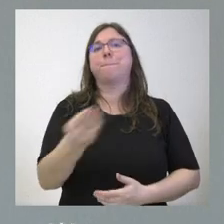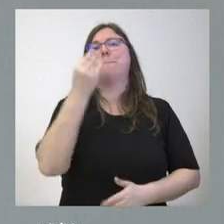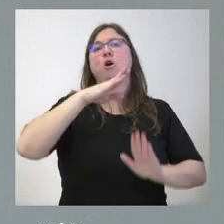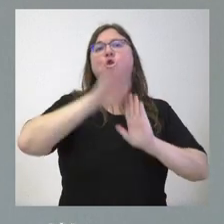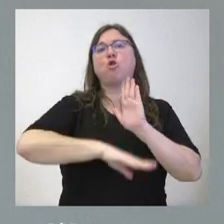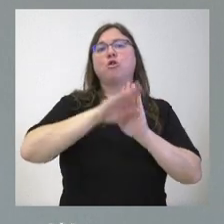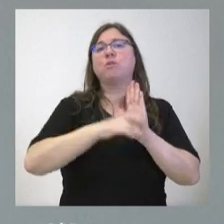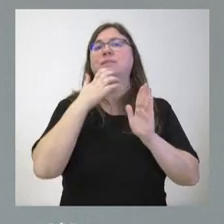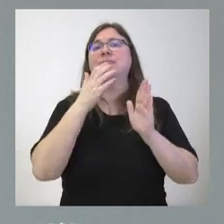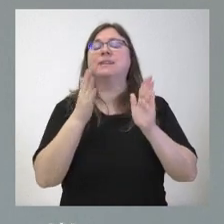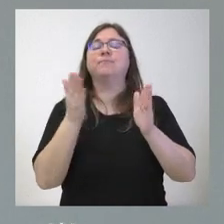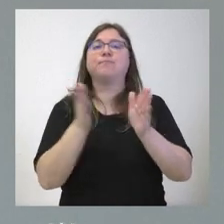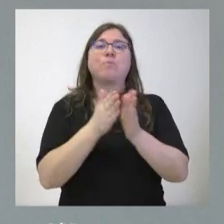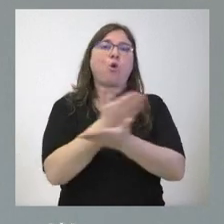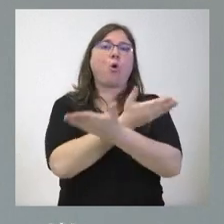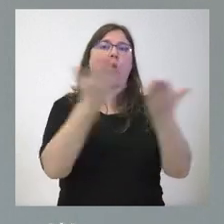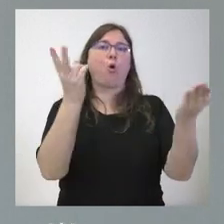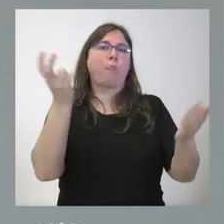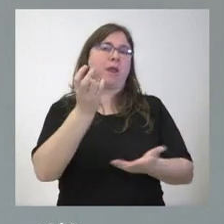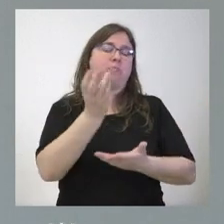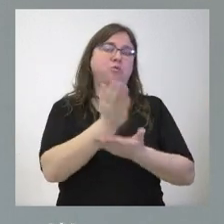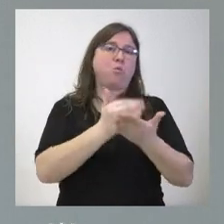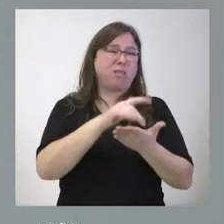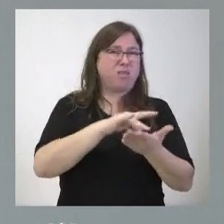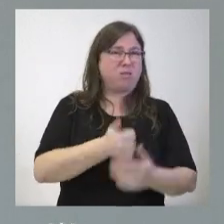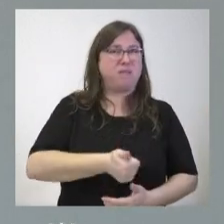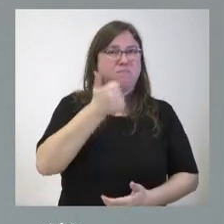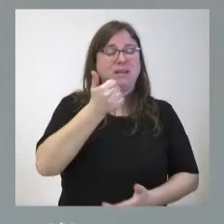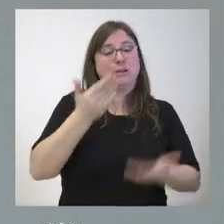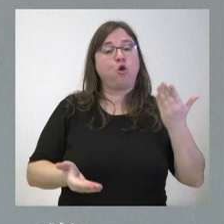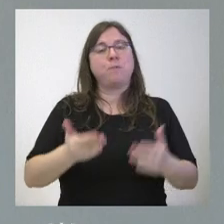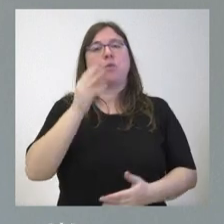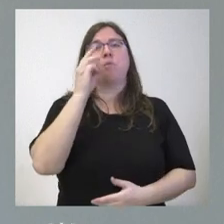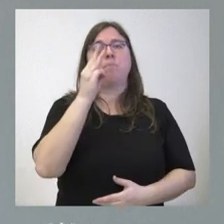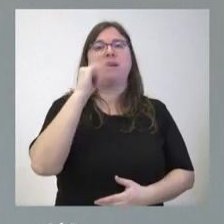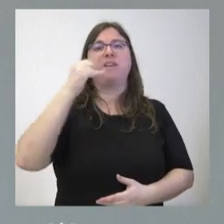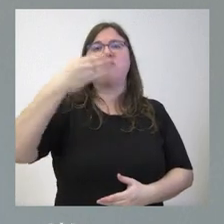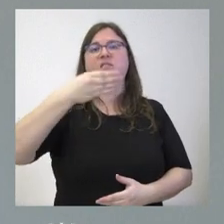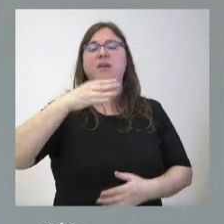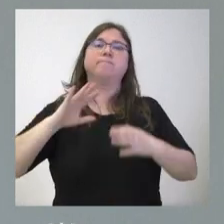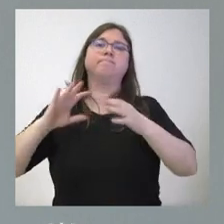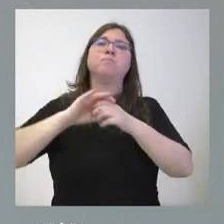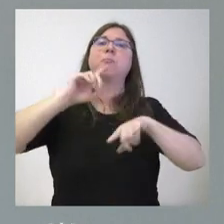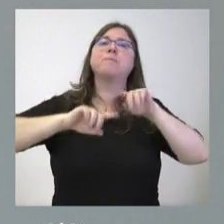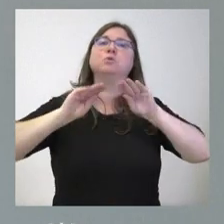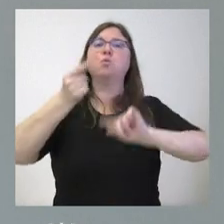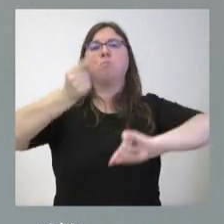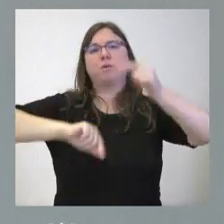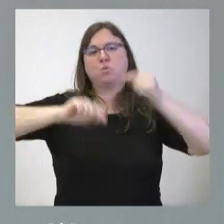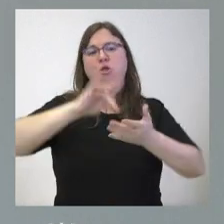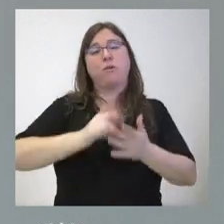que aquellas otras comunidades autónomas de España que tienen más deuda en relación con su PIB o más deuda en relación con su presupuesto